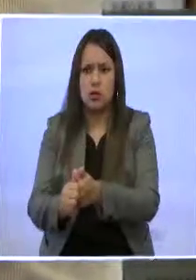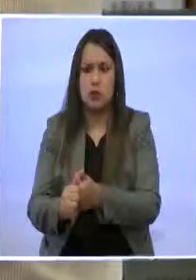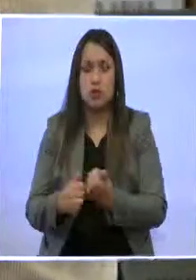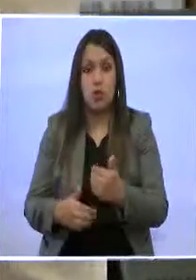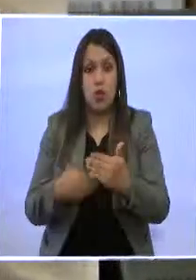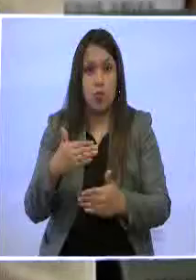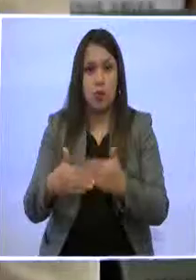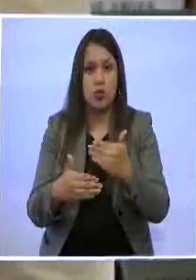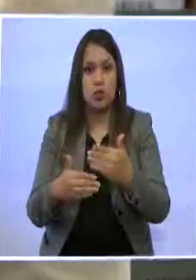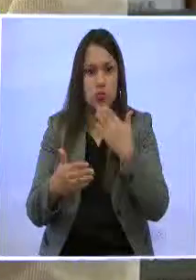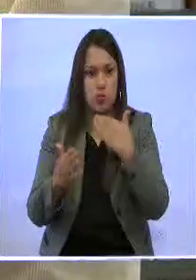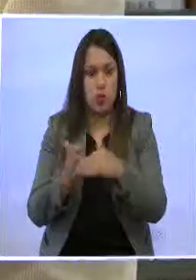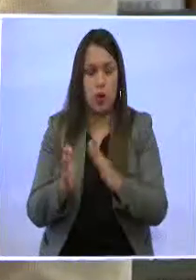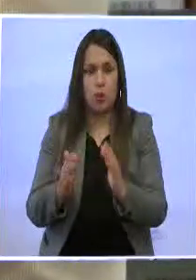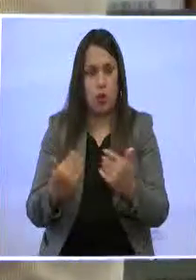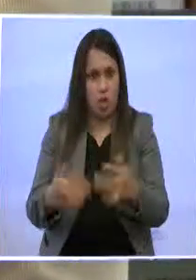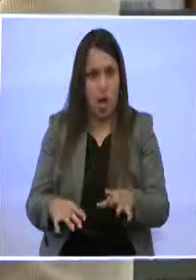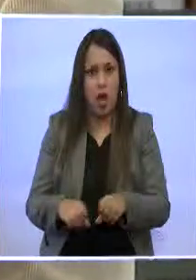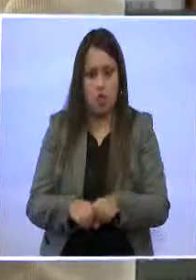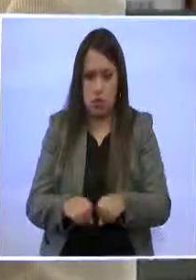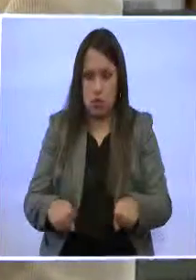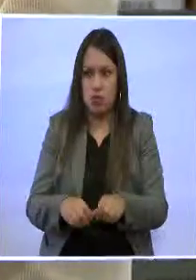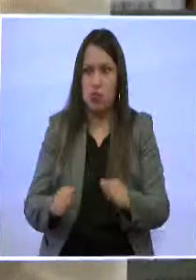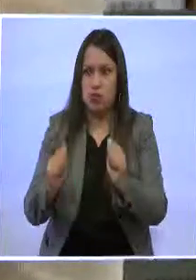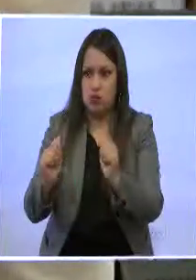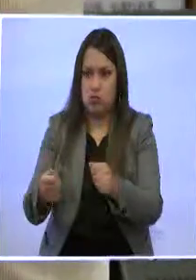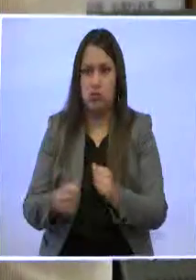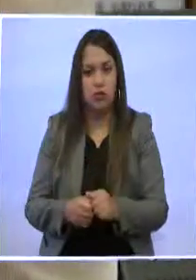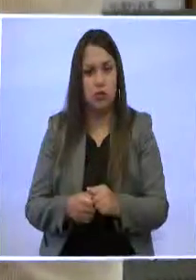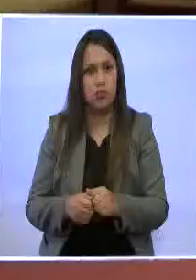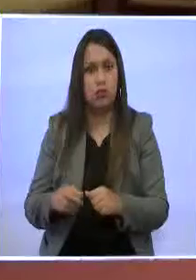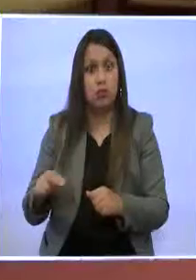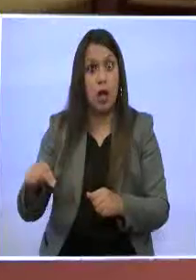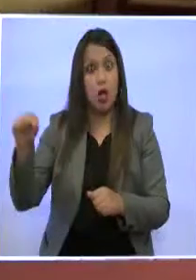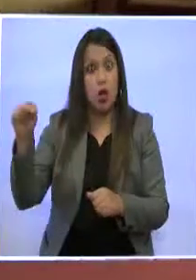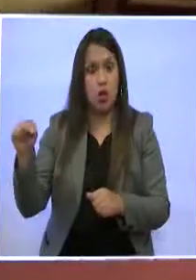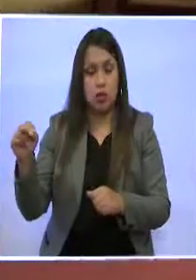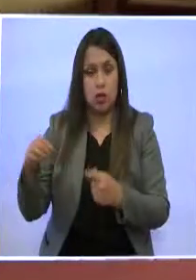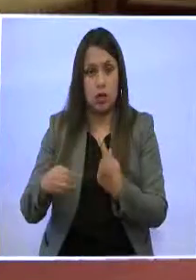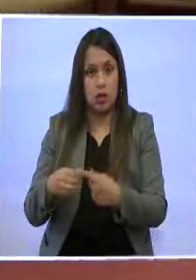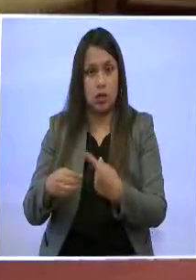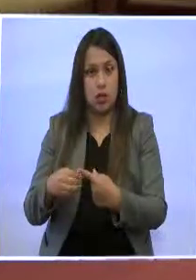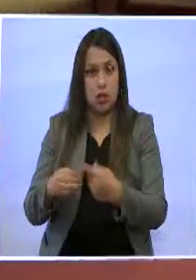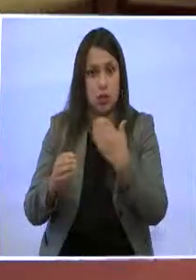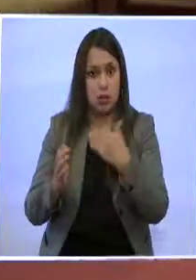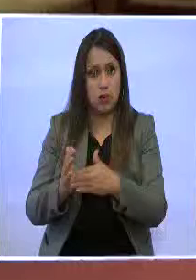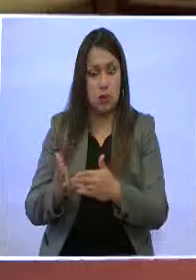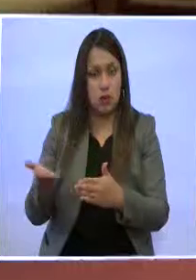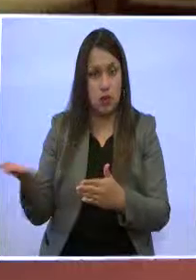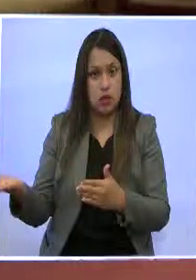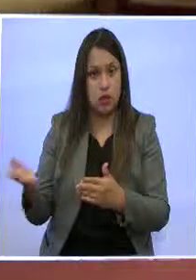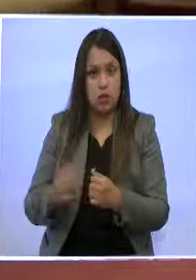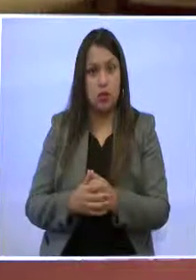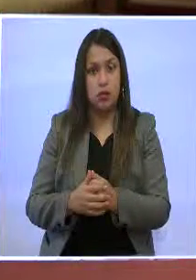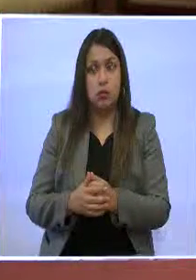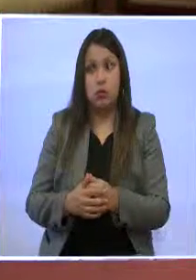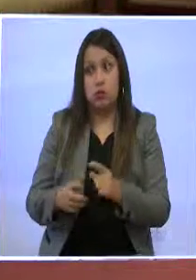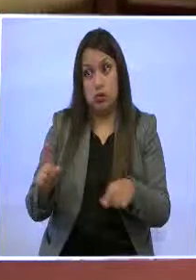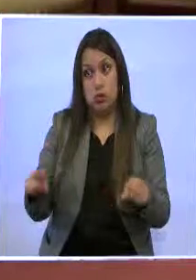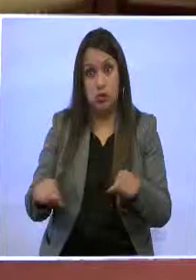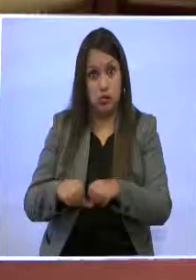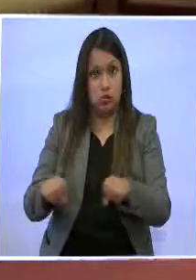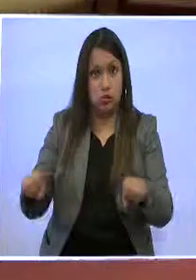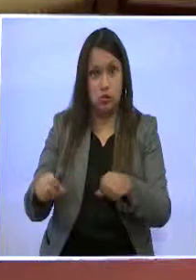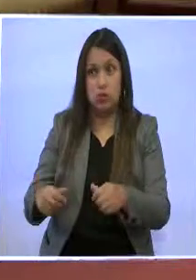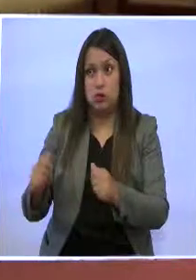los barrios? Le cito, por ejemplo, en el barrio Atucucho, ubicado al norte de la capital, se ha logrado entregar precisamente las escrituras a cada uno